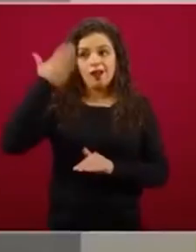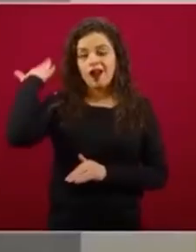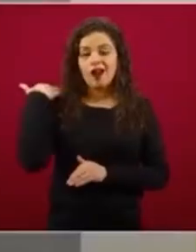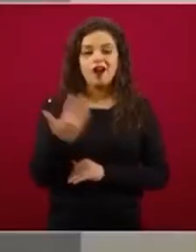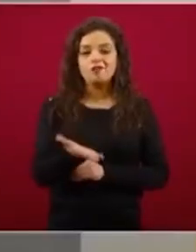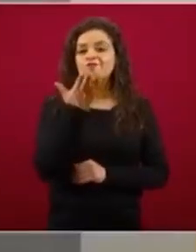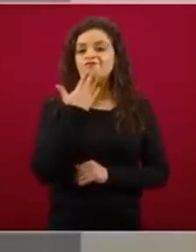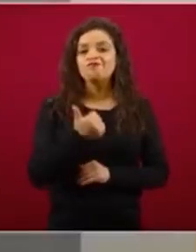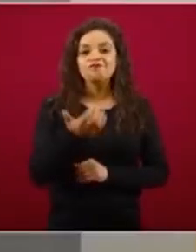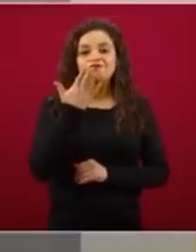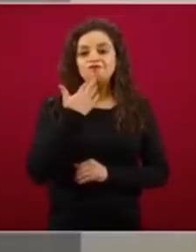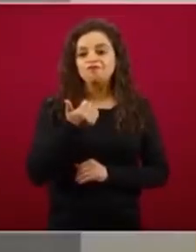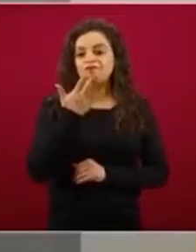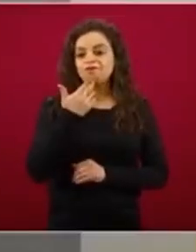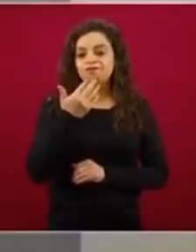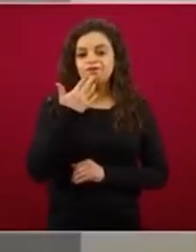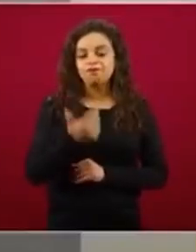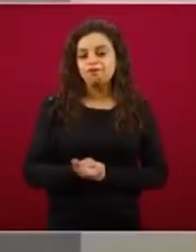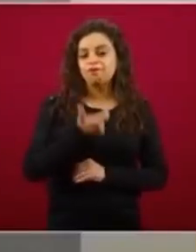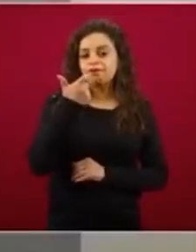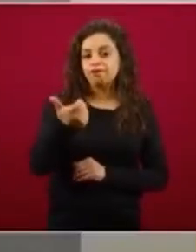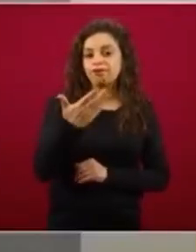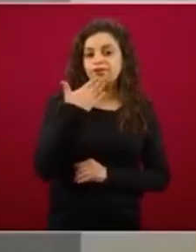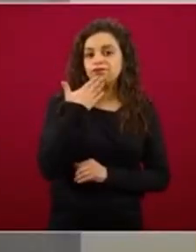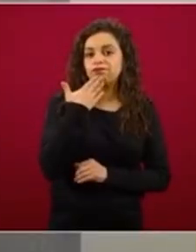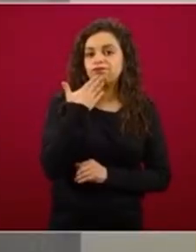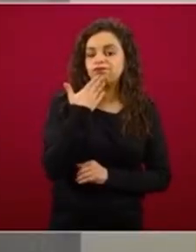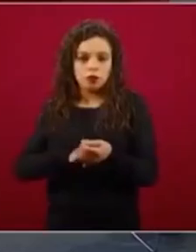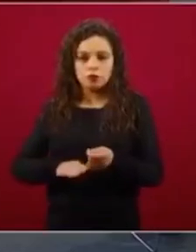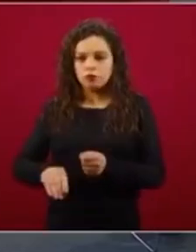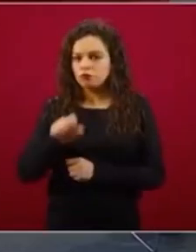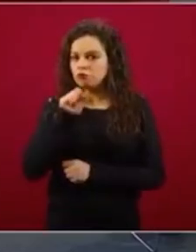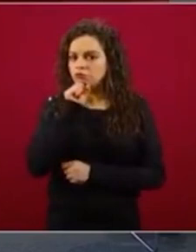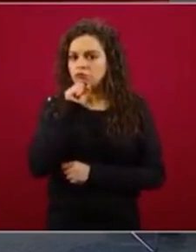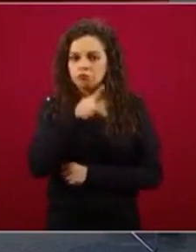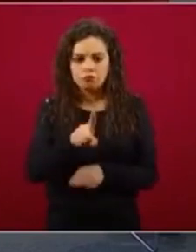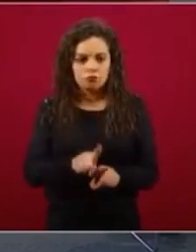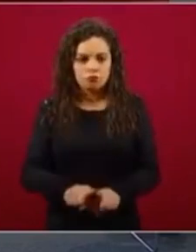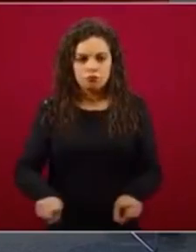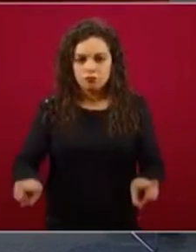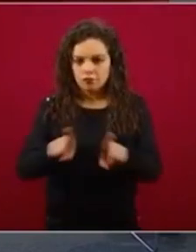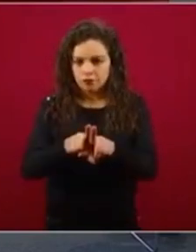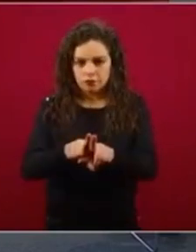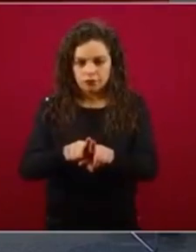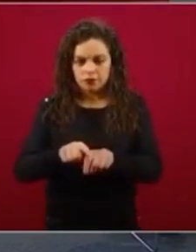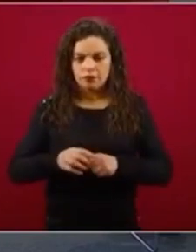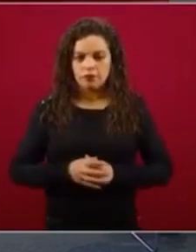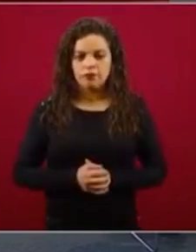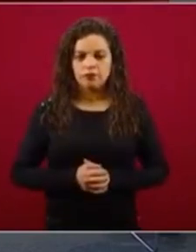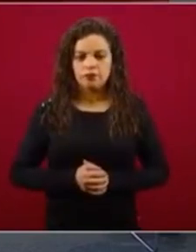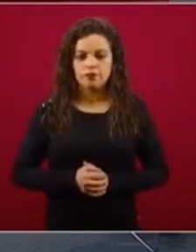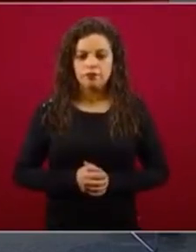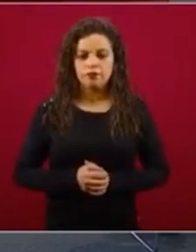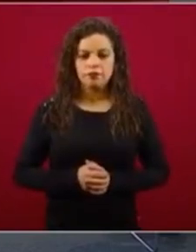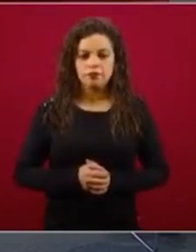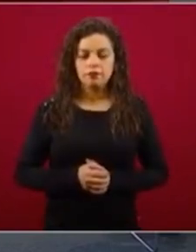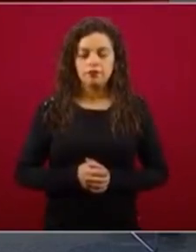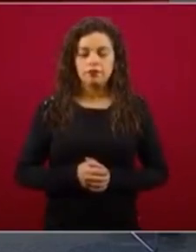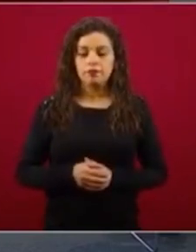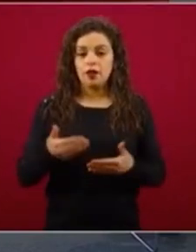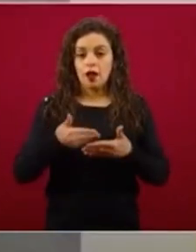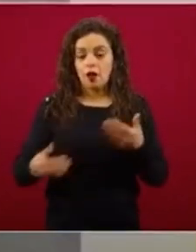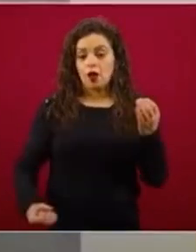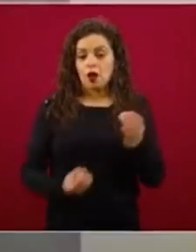Esta es una actividad enteramente nueva. La nueva política de precios de garantía se